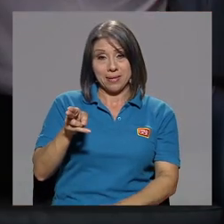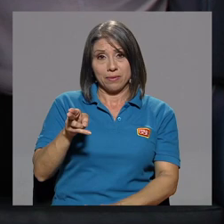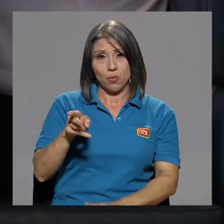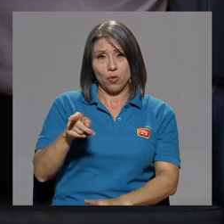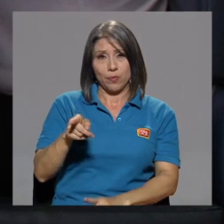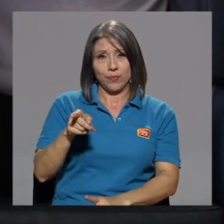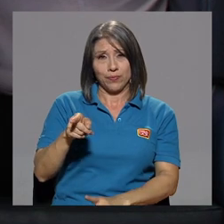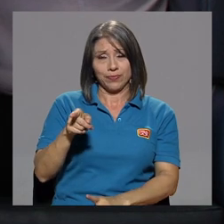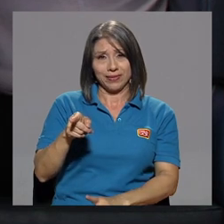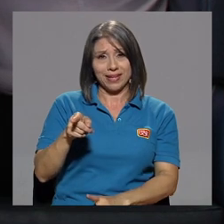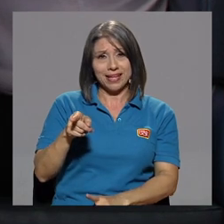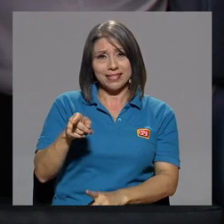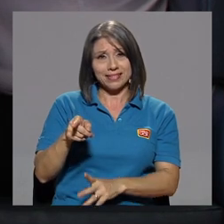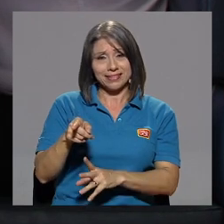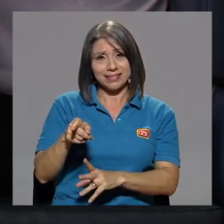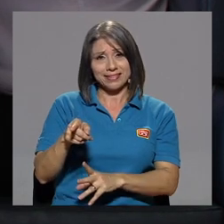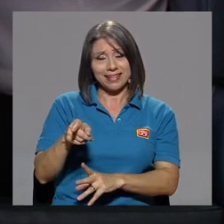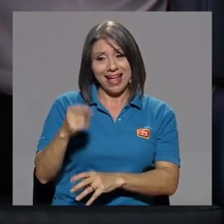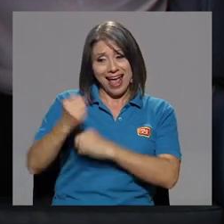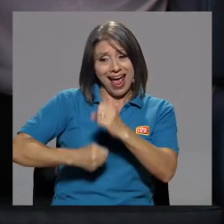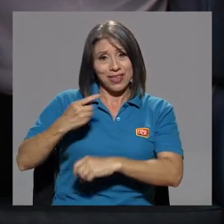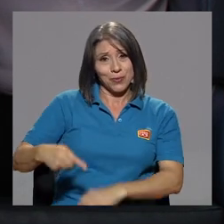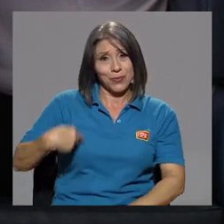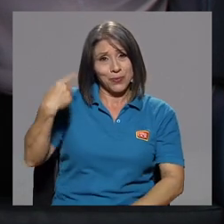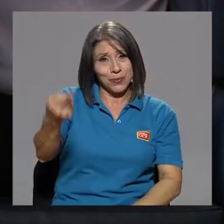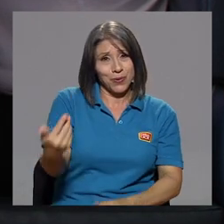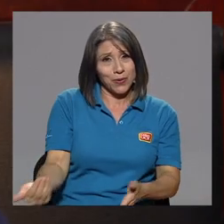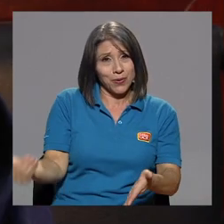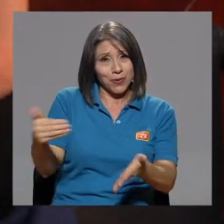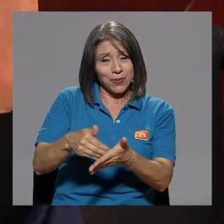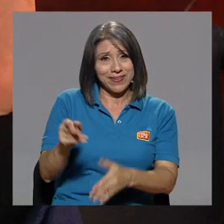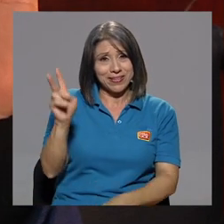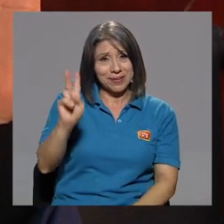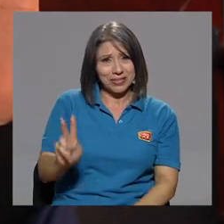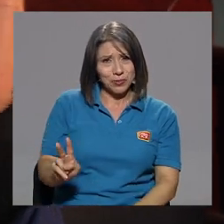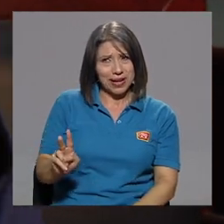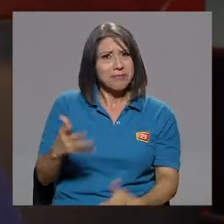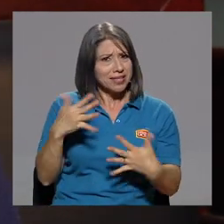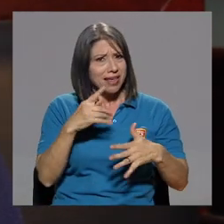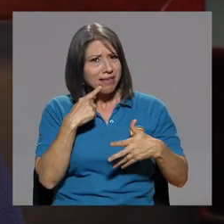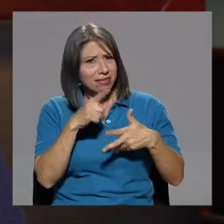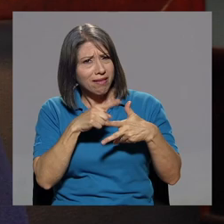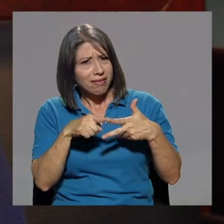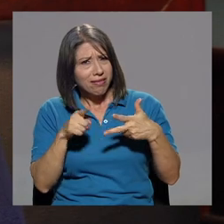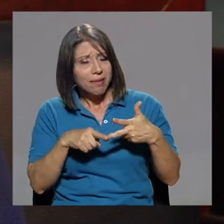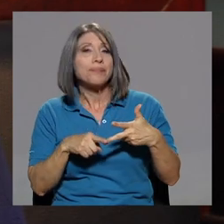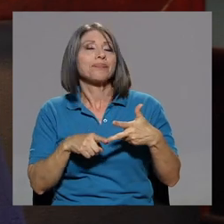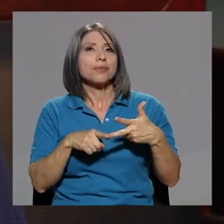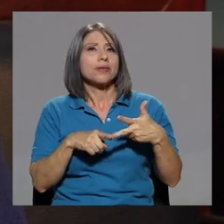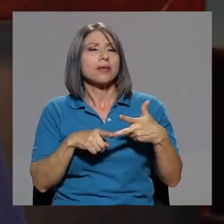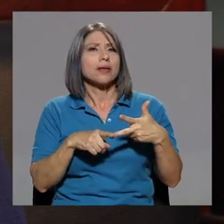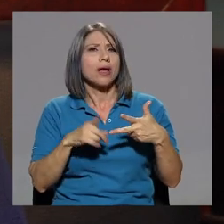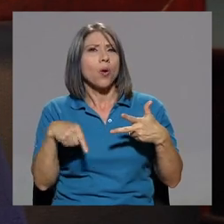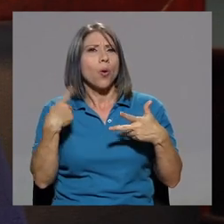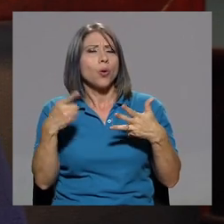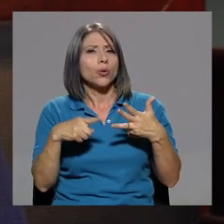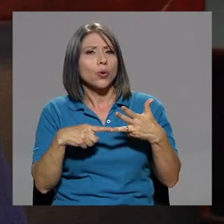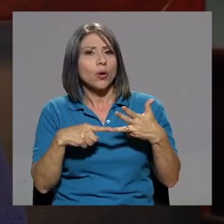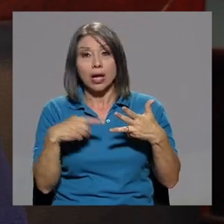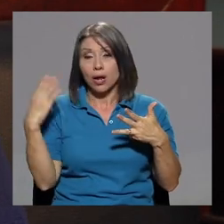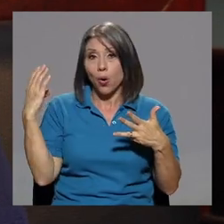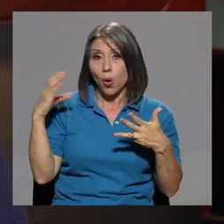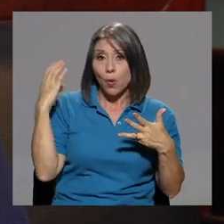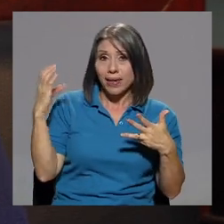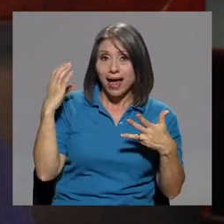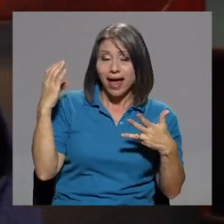al año entrante, otra vez Venezuela. Y llevo tres, ¿verdad? El otro fue... ¿En